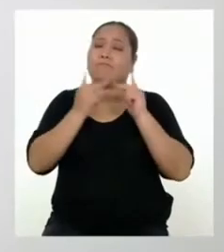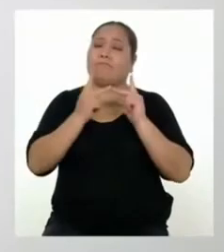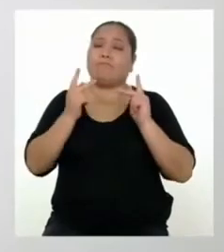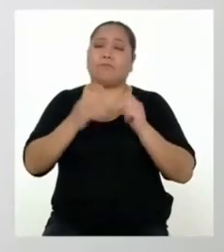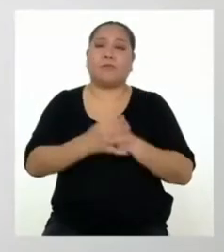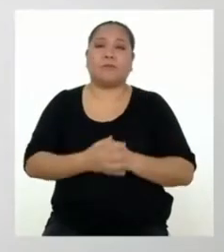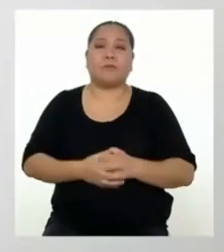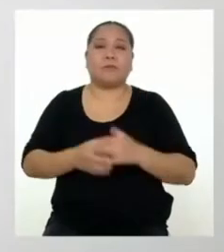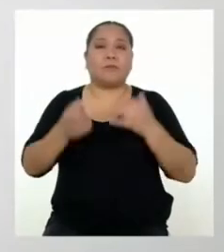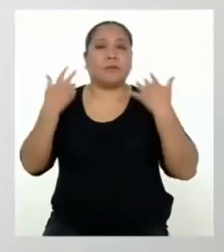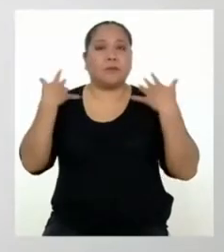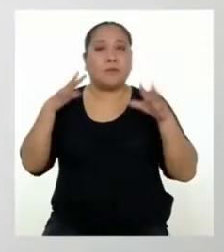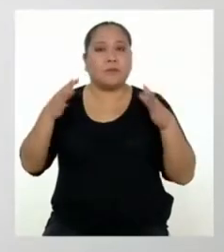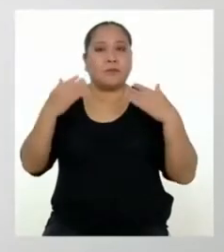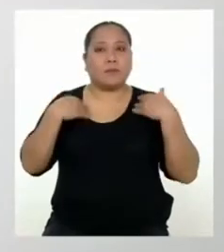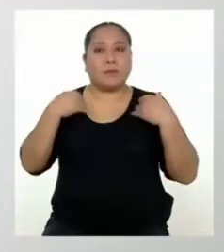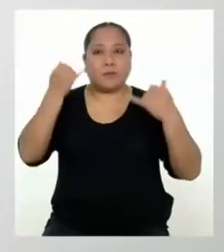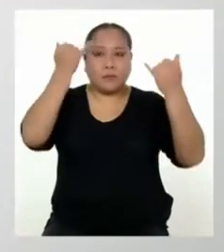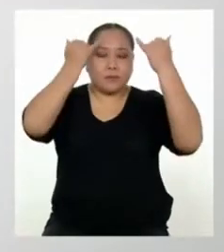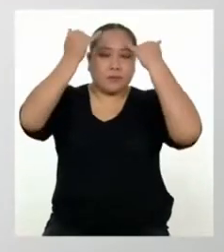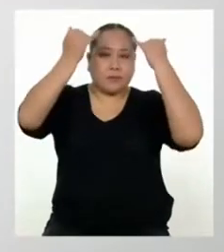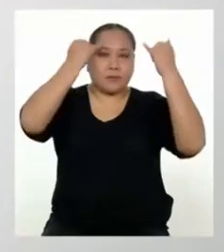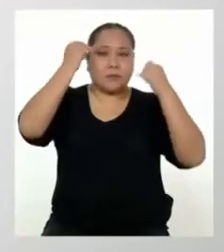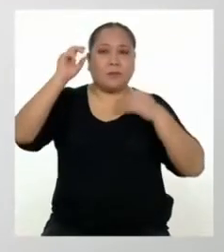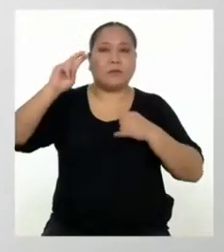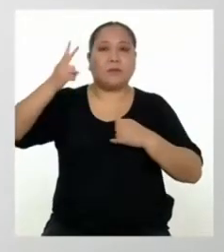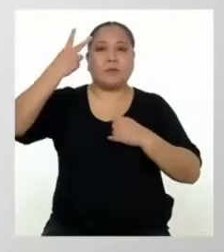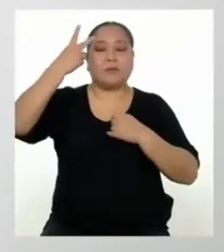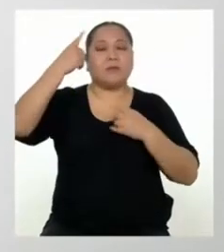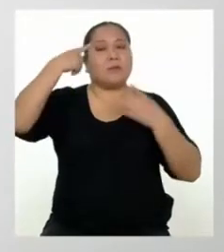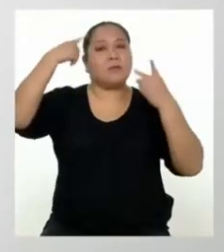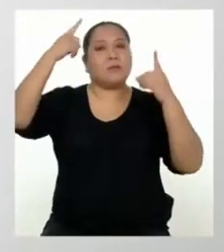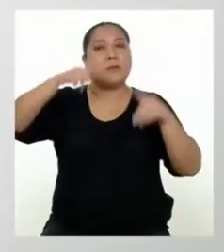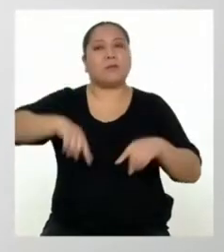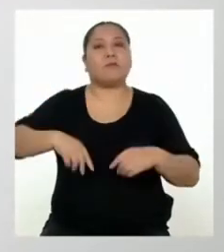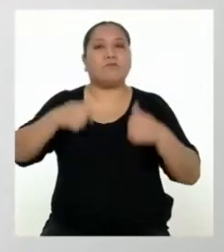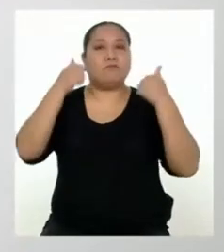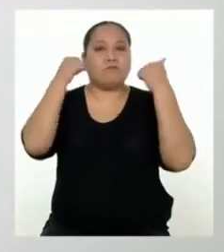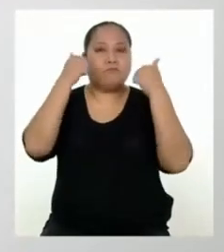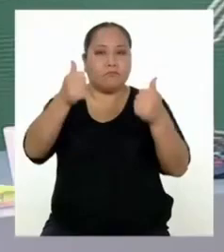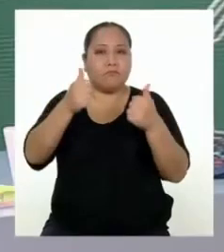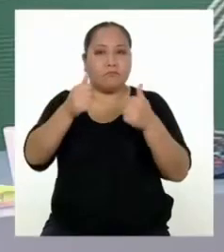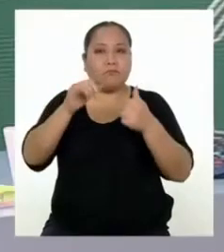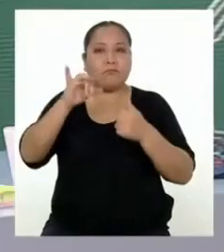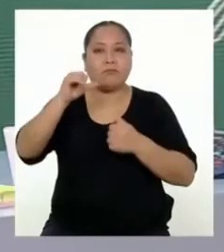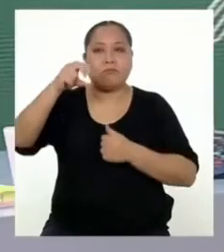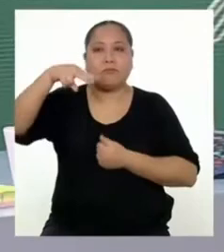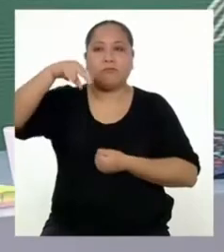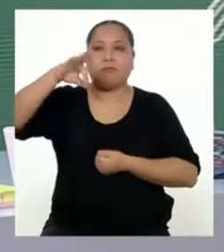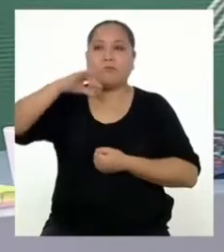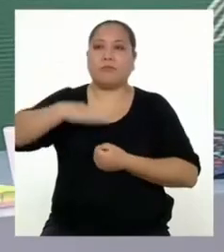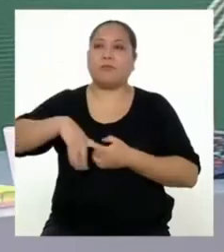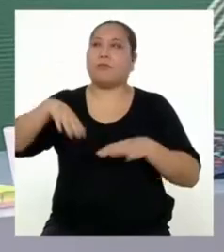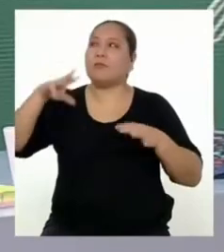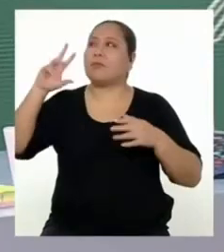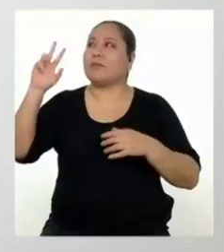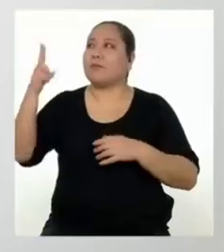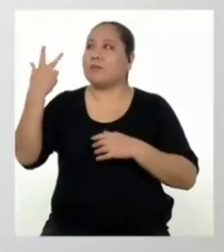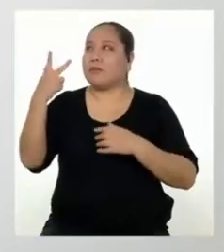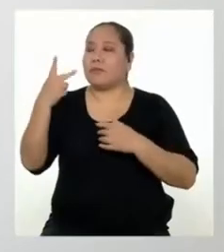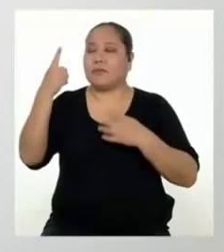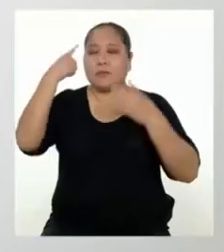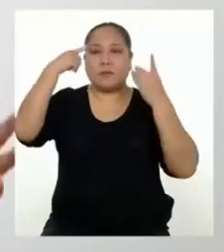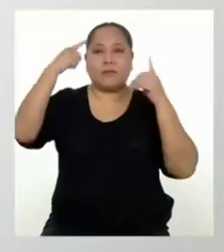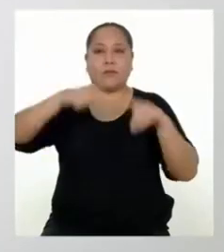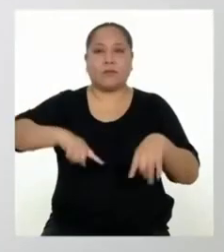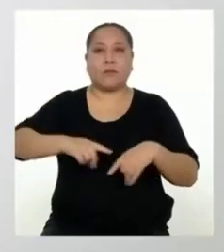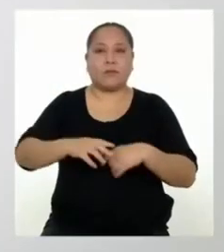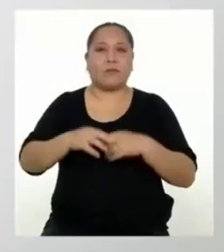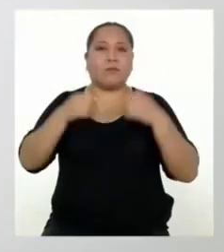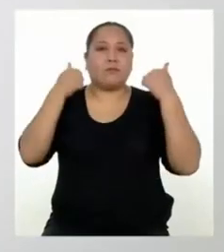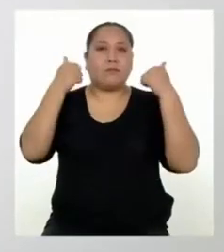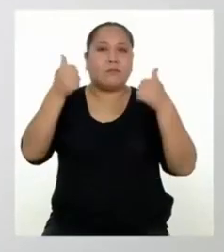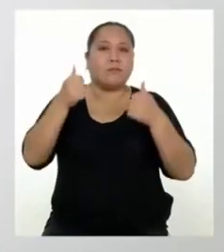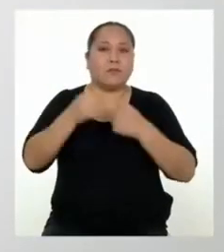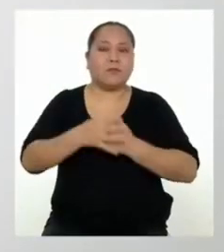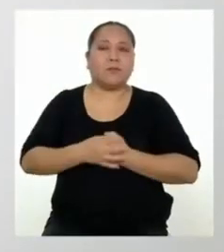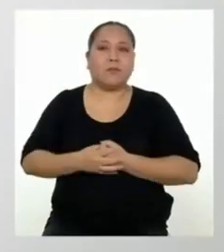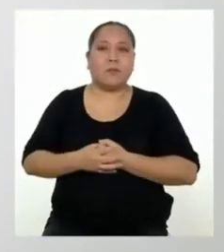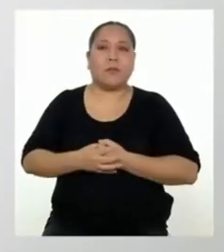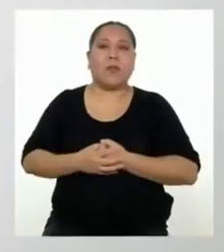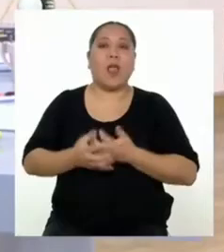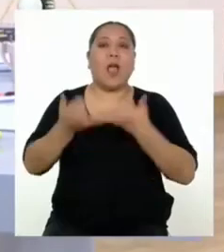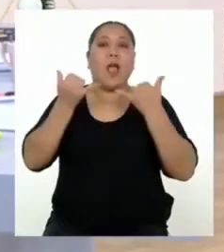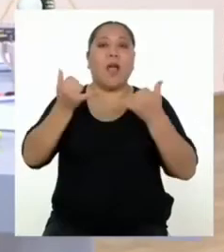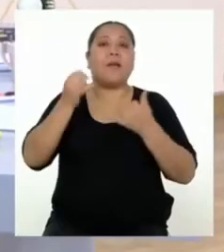Magnífico. Entonces ya tenemos las ideas del segundo acuerdo. Bien hecho, Yanira. Ya tengo mi tercer acuerdo. Extraordinario.